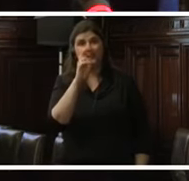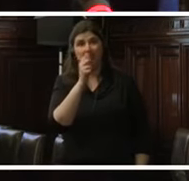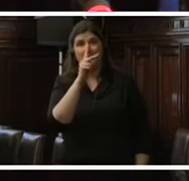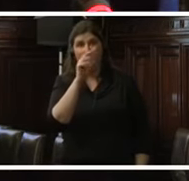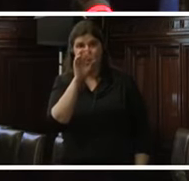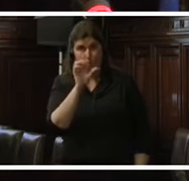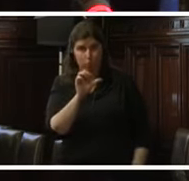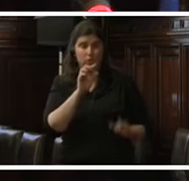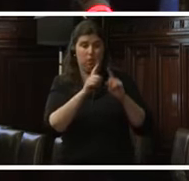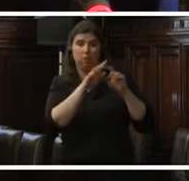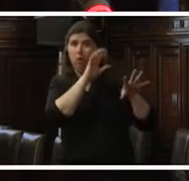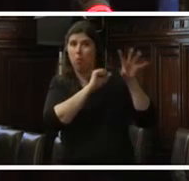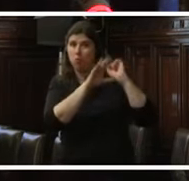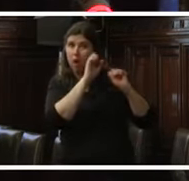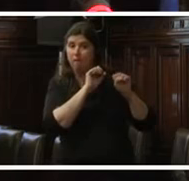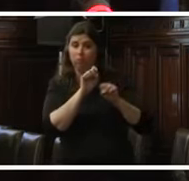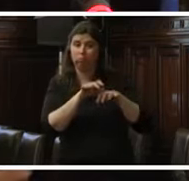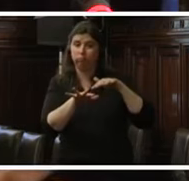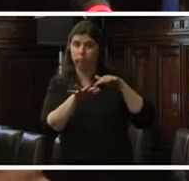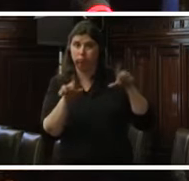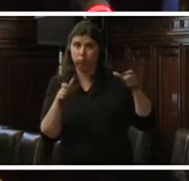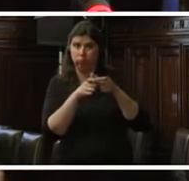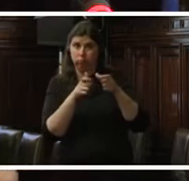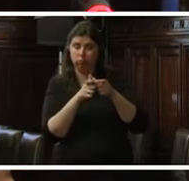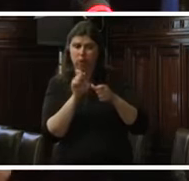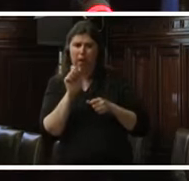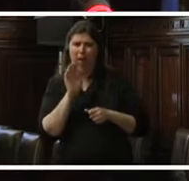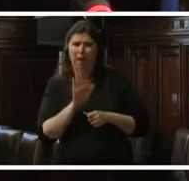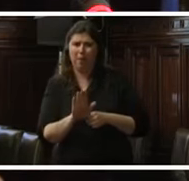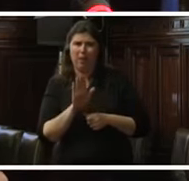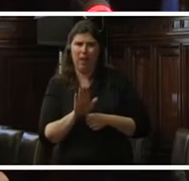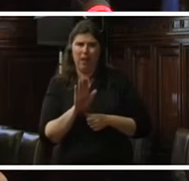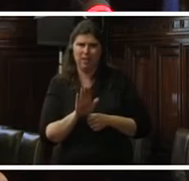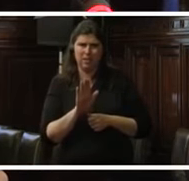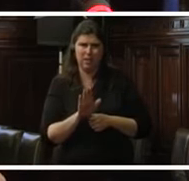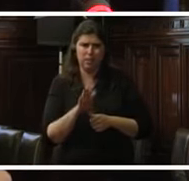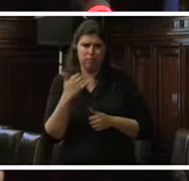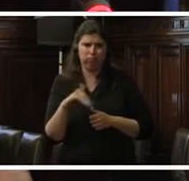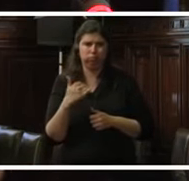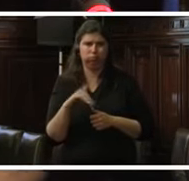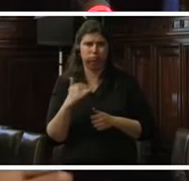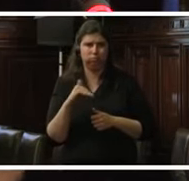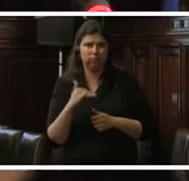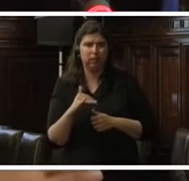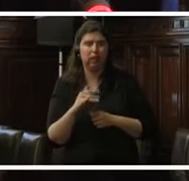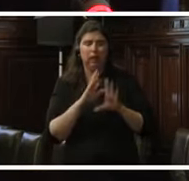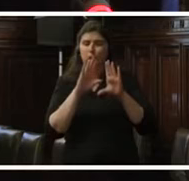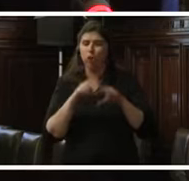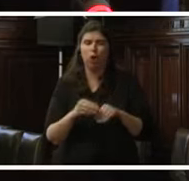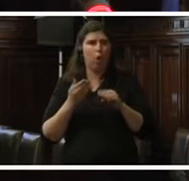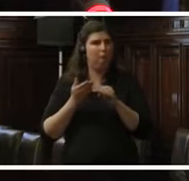real audiencia. Y bueno, las amenazas eran de tal envergadura que todas las solicitudes o